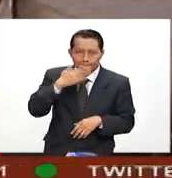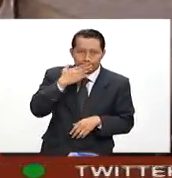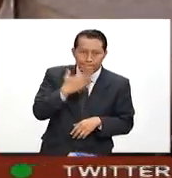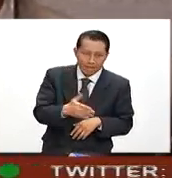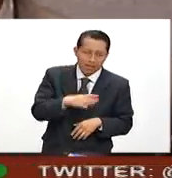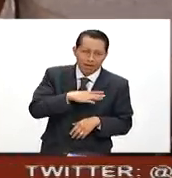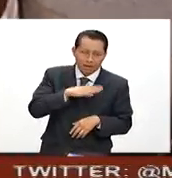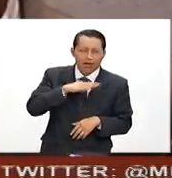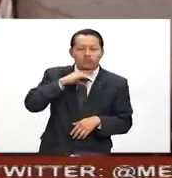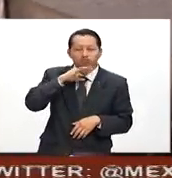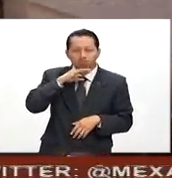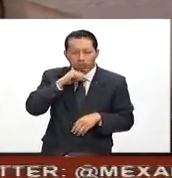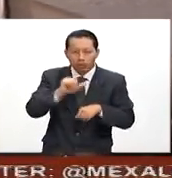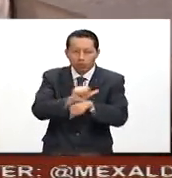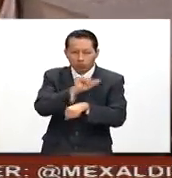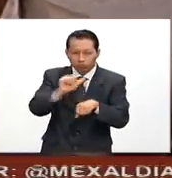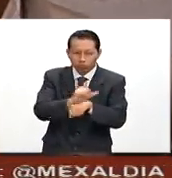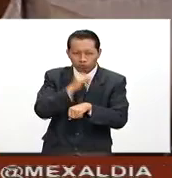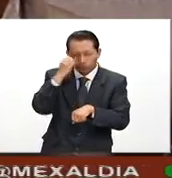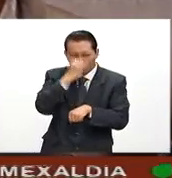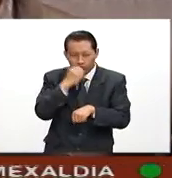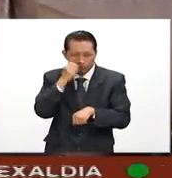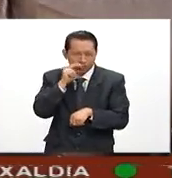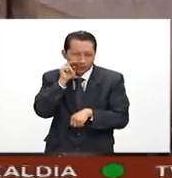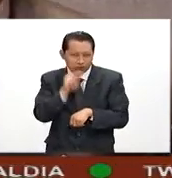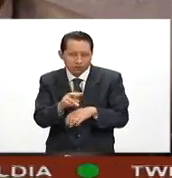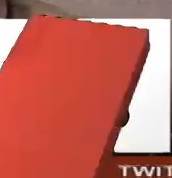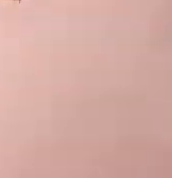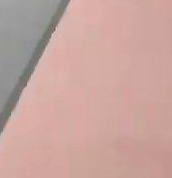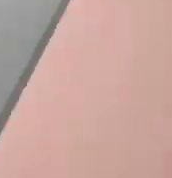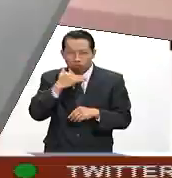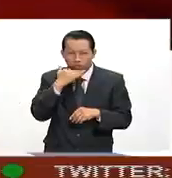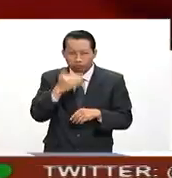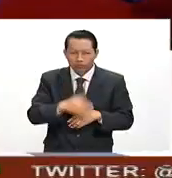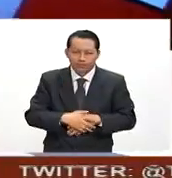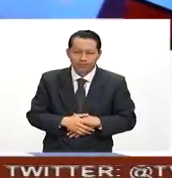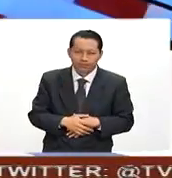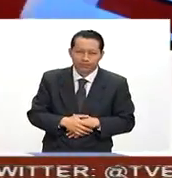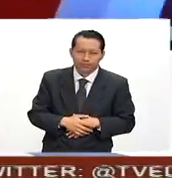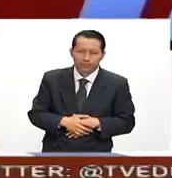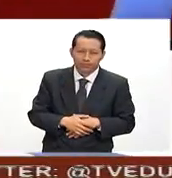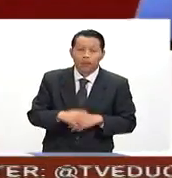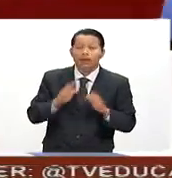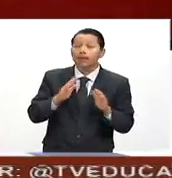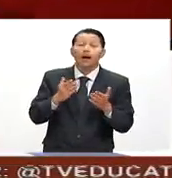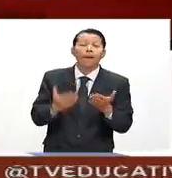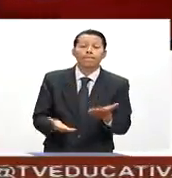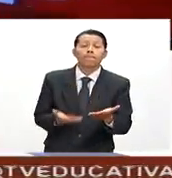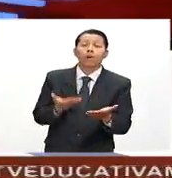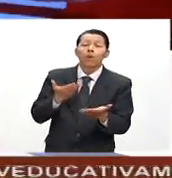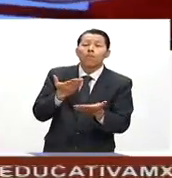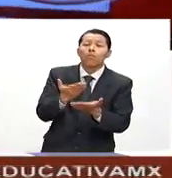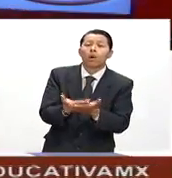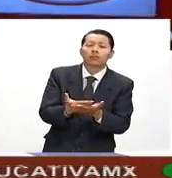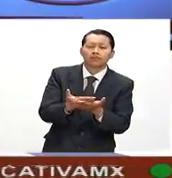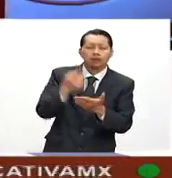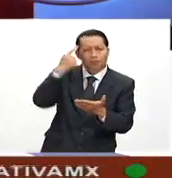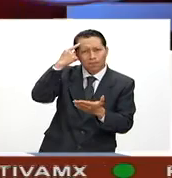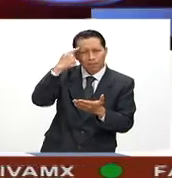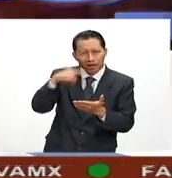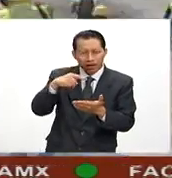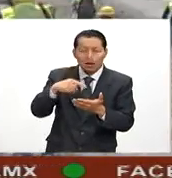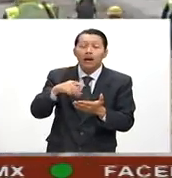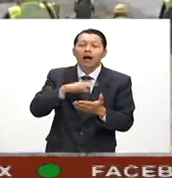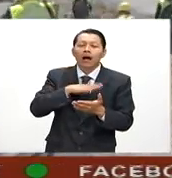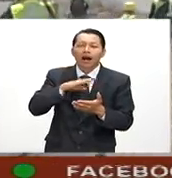emisiones y de que haya manera de evitar la corrupción. Ya se presentaron las propuestas para la construcción de la pista